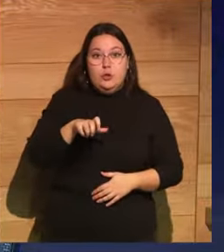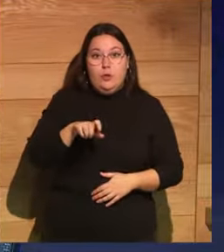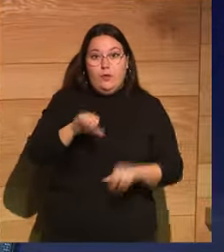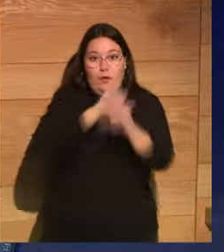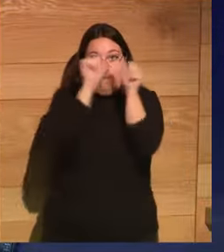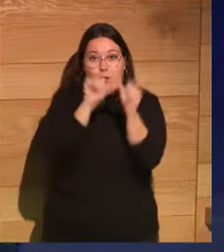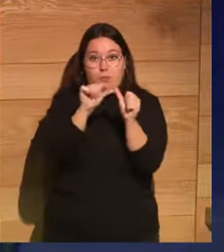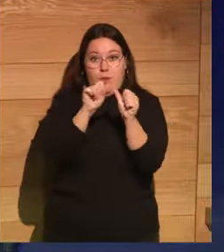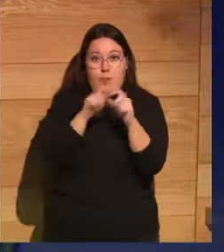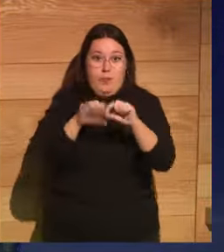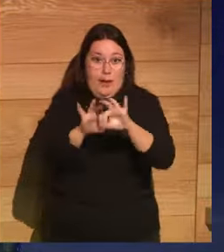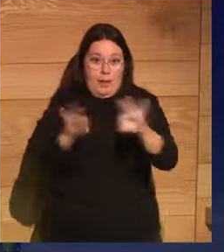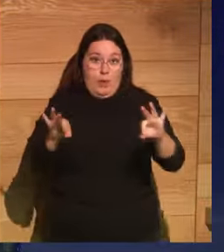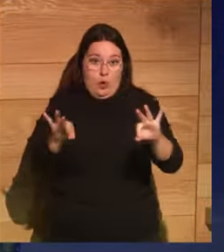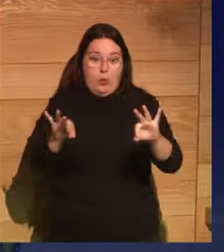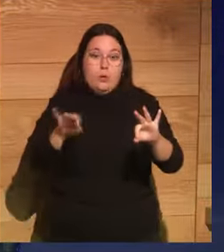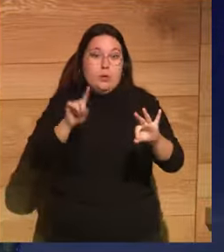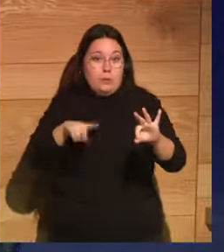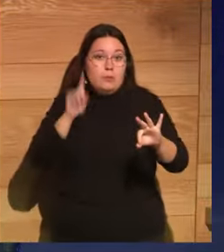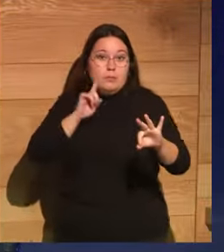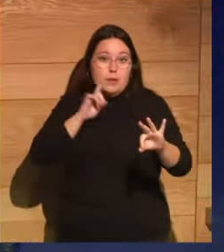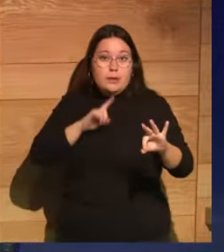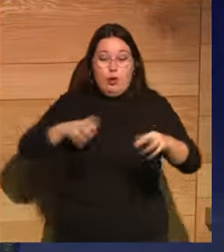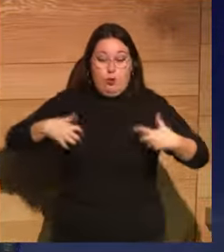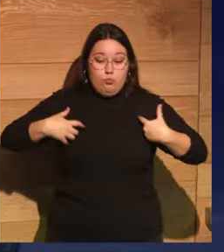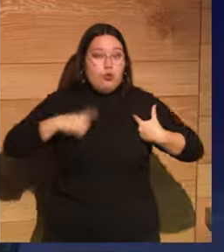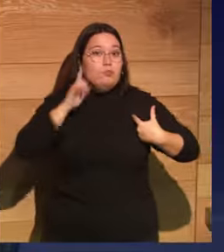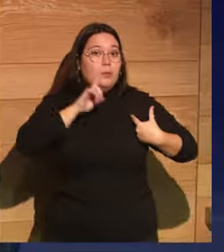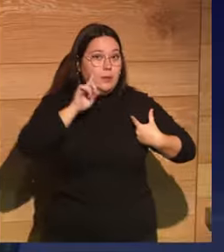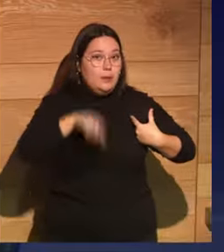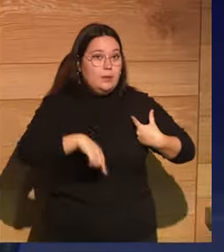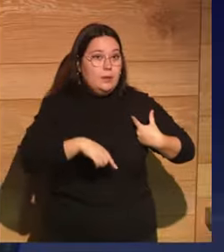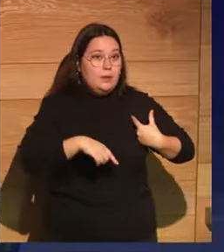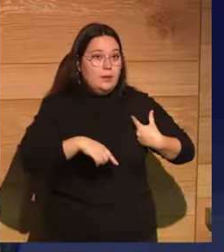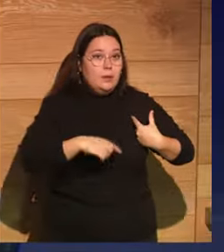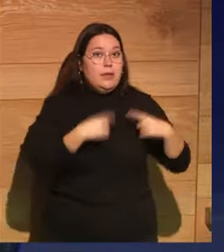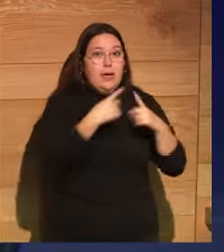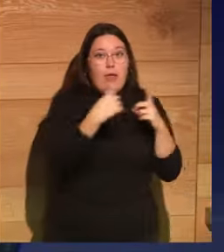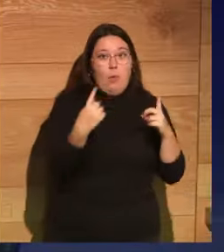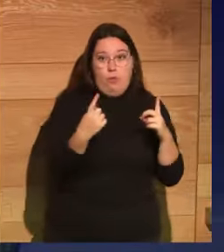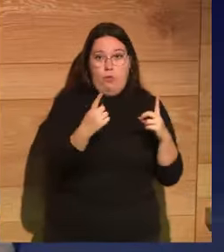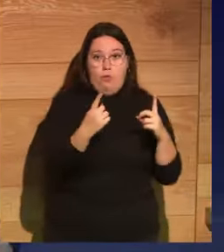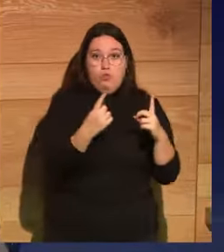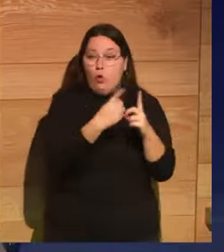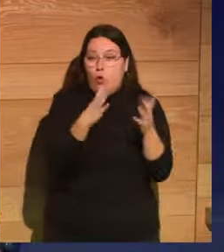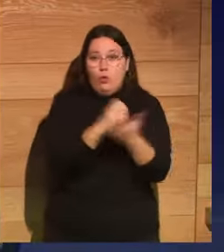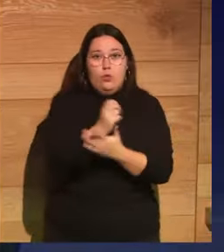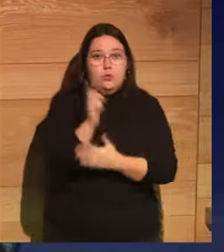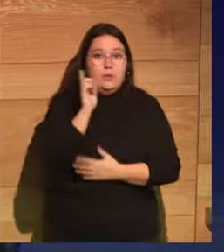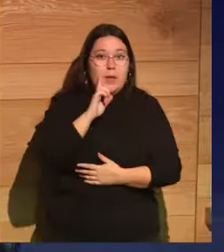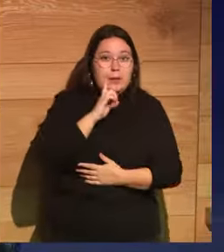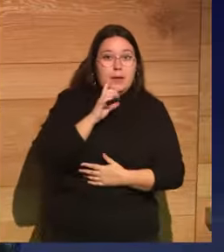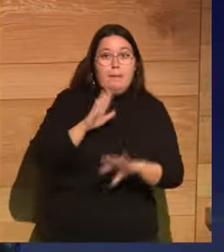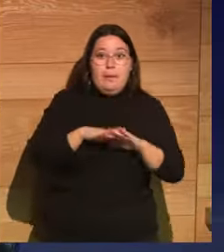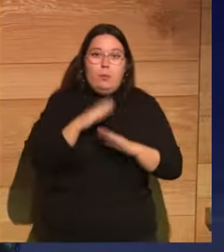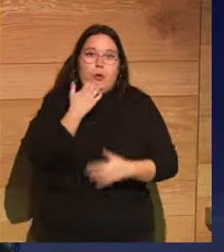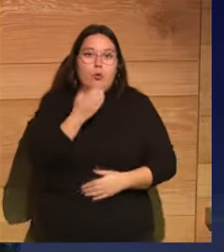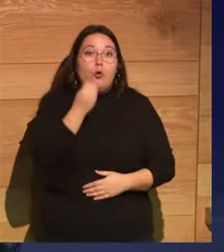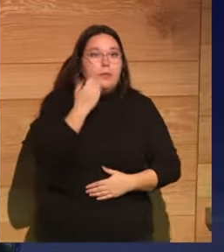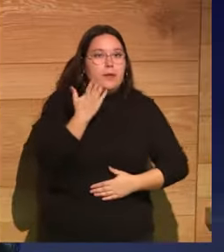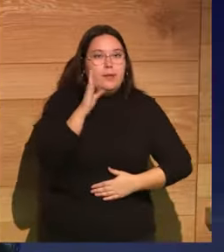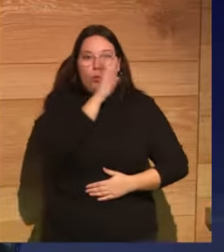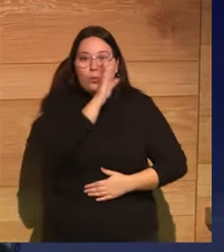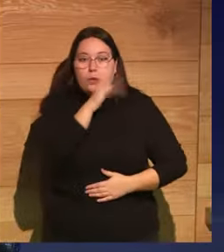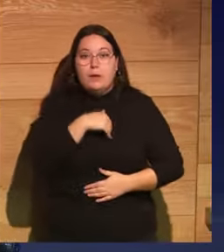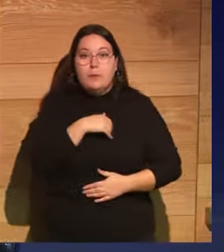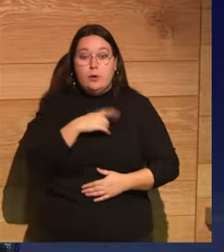Por ejemplo, ¿no? Los monos mienten. Es decir, se mienten los unos a los otros, se ocultan comida. Pero solo los homo